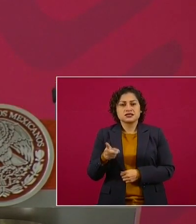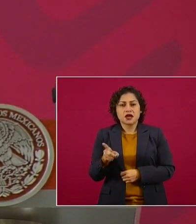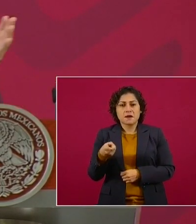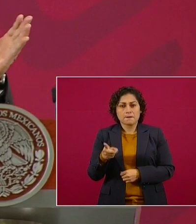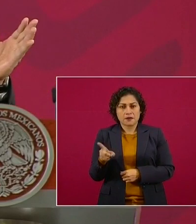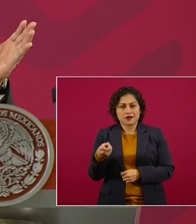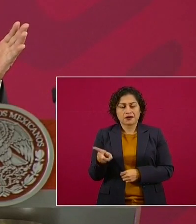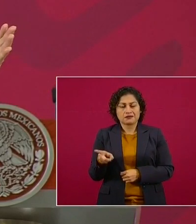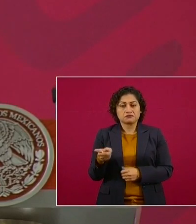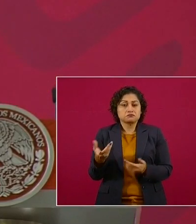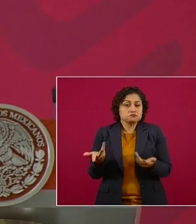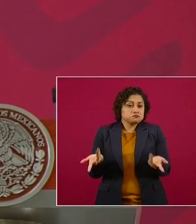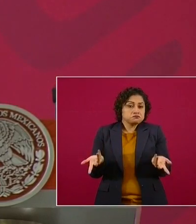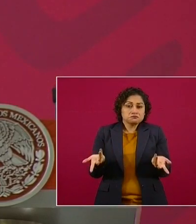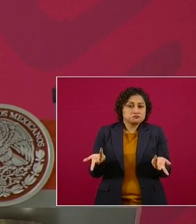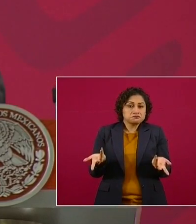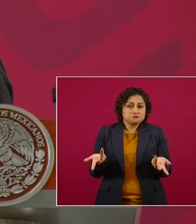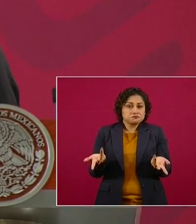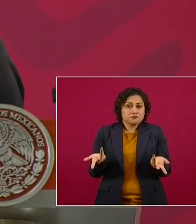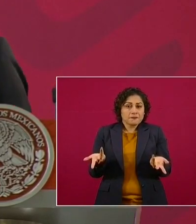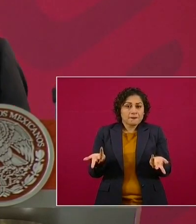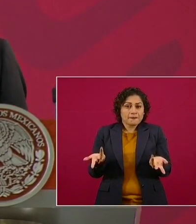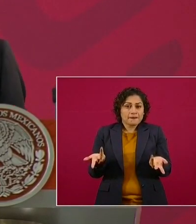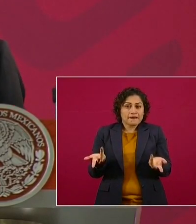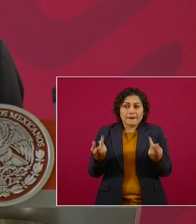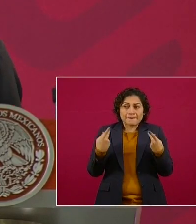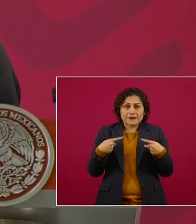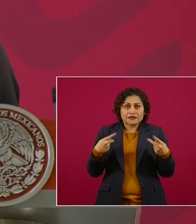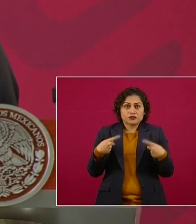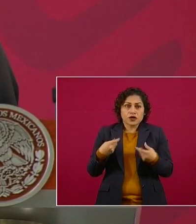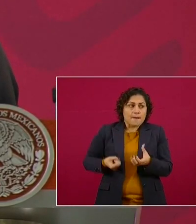hay más gente en la calle,